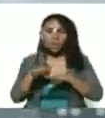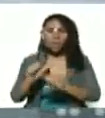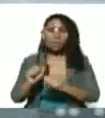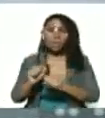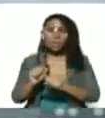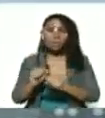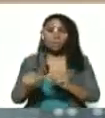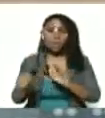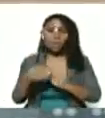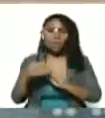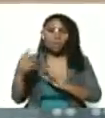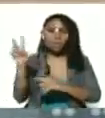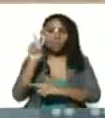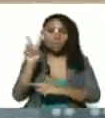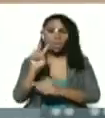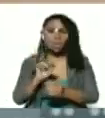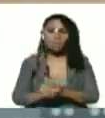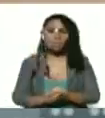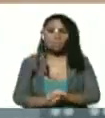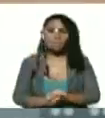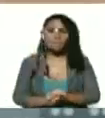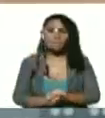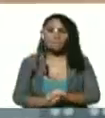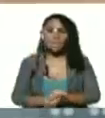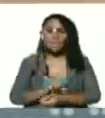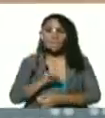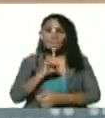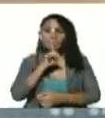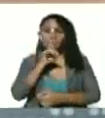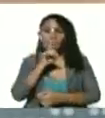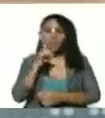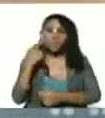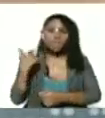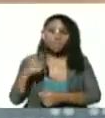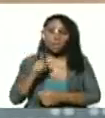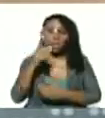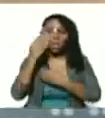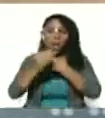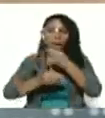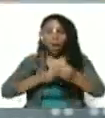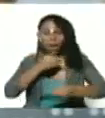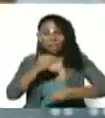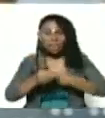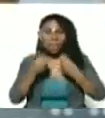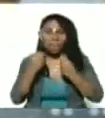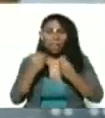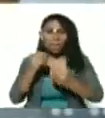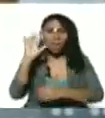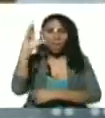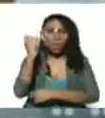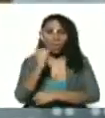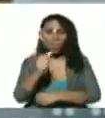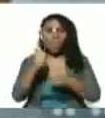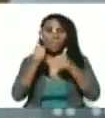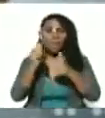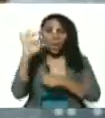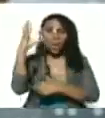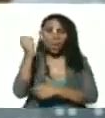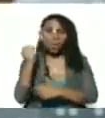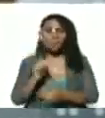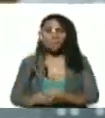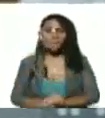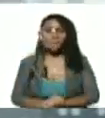contra Venezuela en silencio tienen que ser para que lo logremos bien logradito